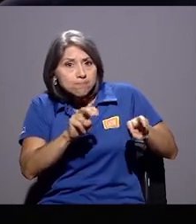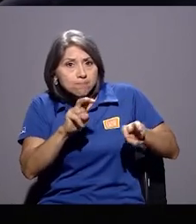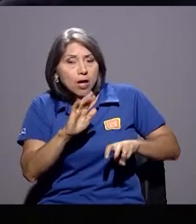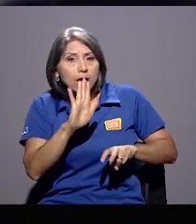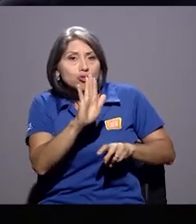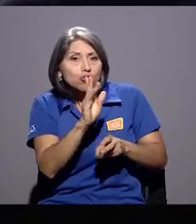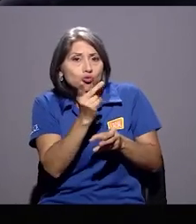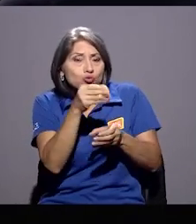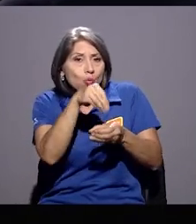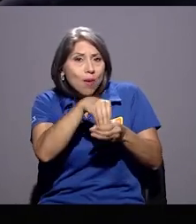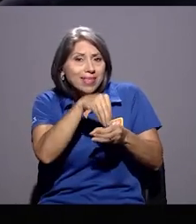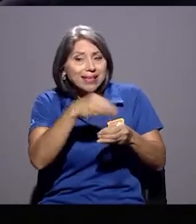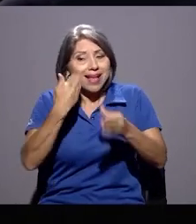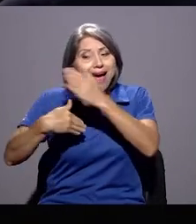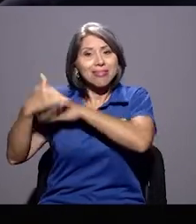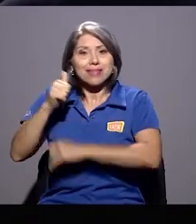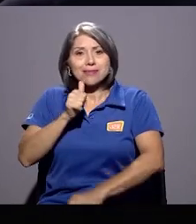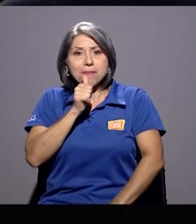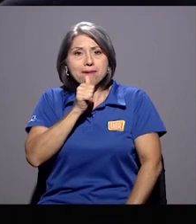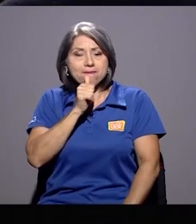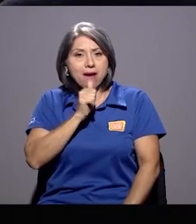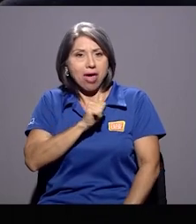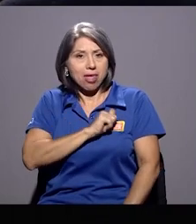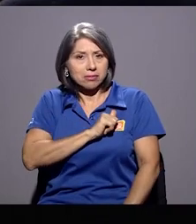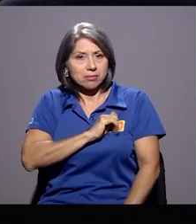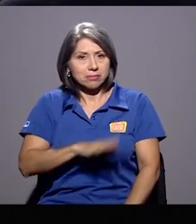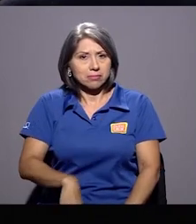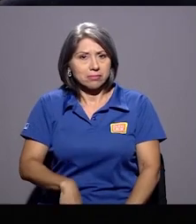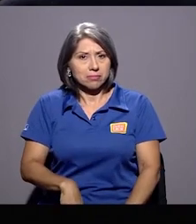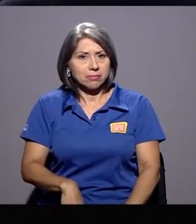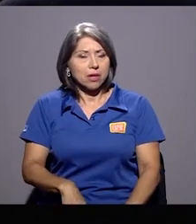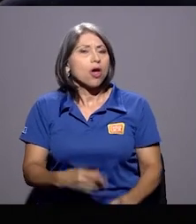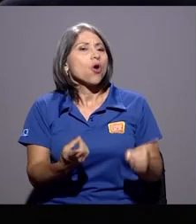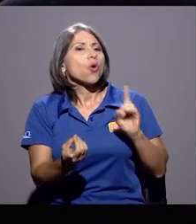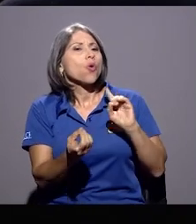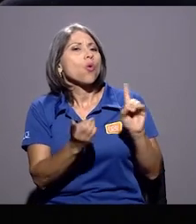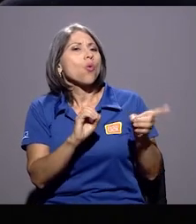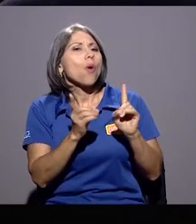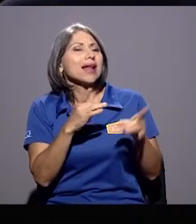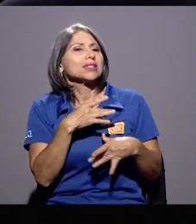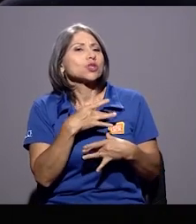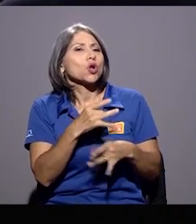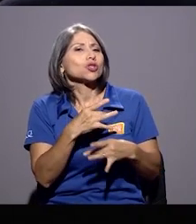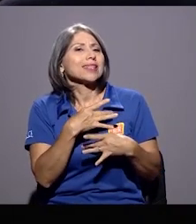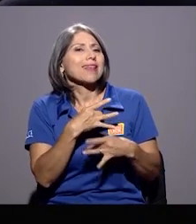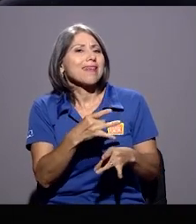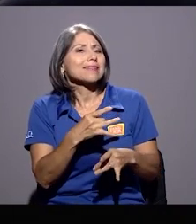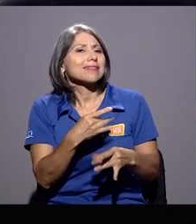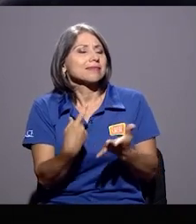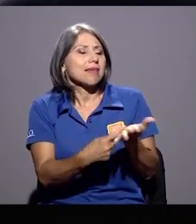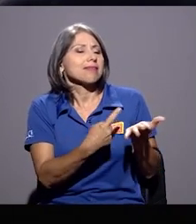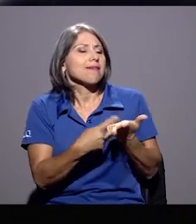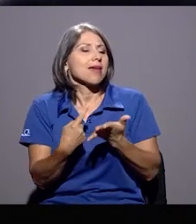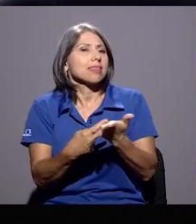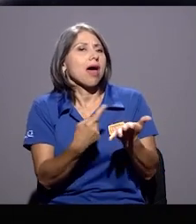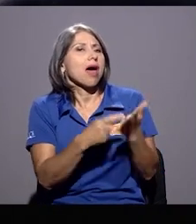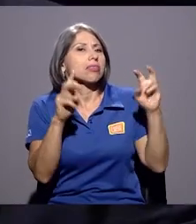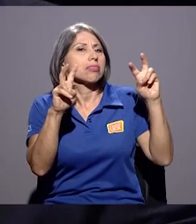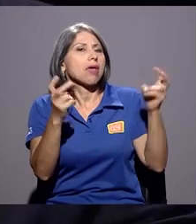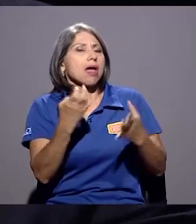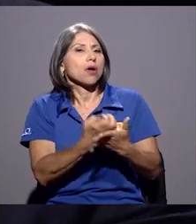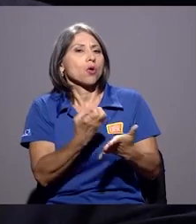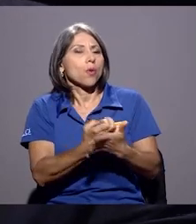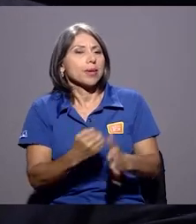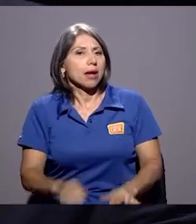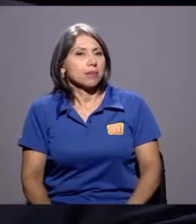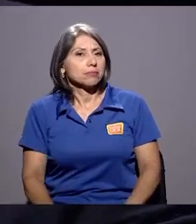privadas. ¿Cuáles son los intereses, don Lehner, en materia económica que estarían en debate hoy? Bueno.